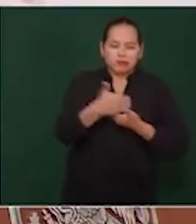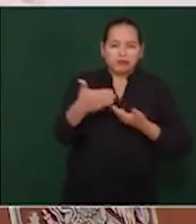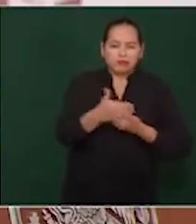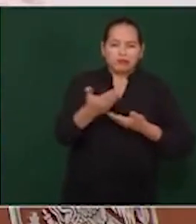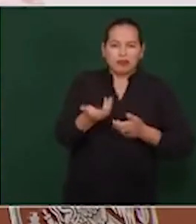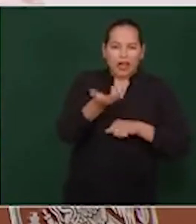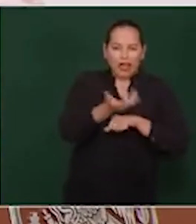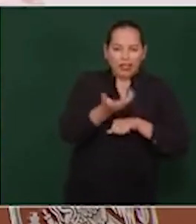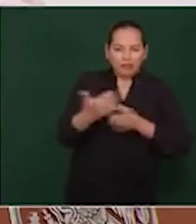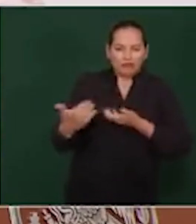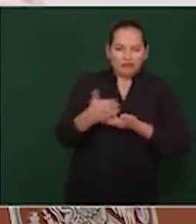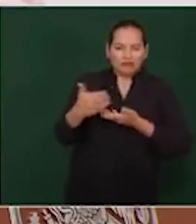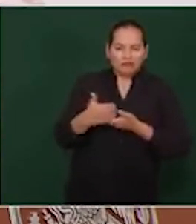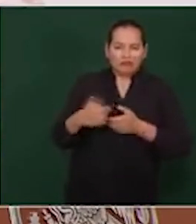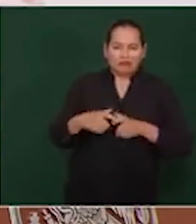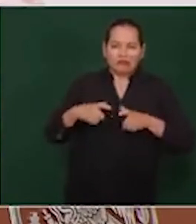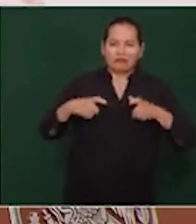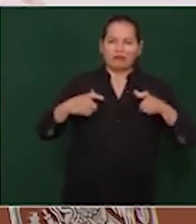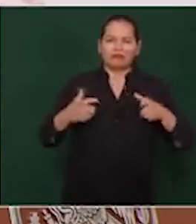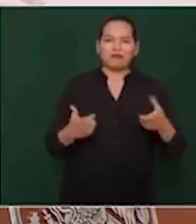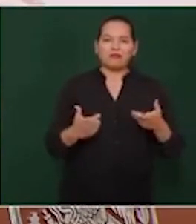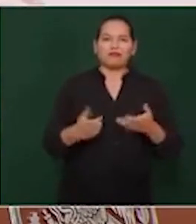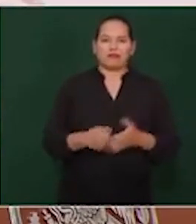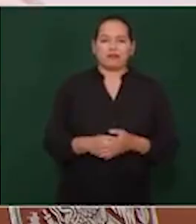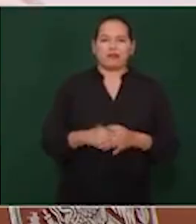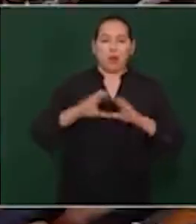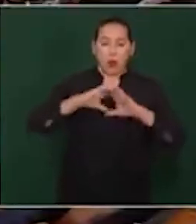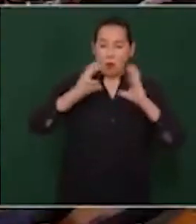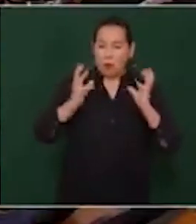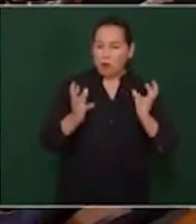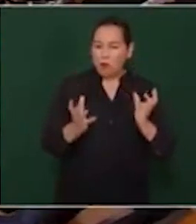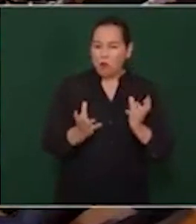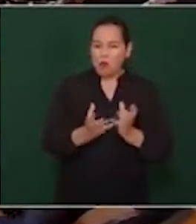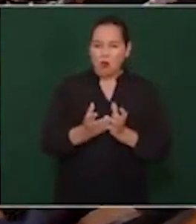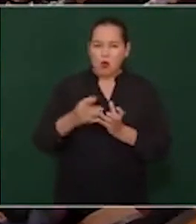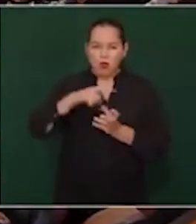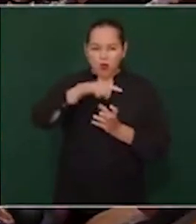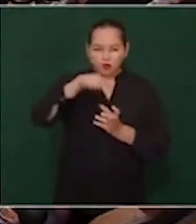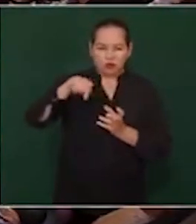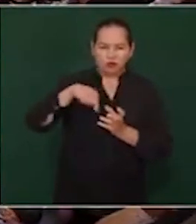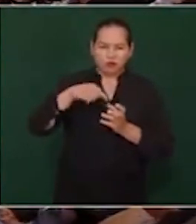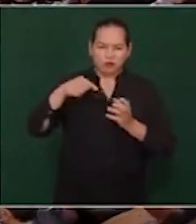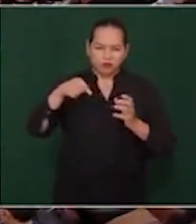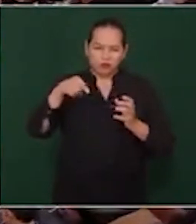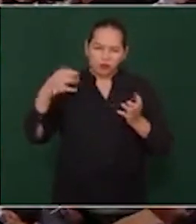toda la humanidad tiene que ver con la migración, todos.